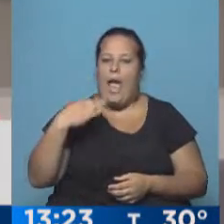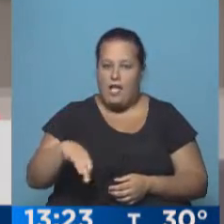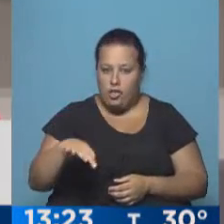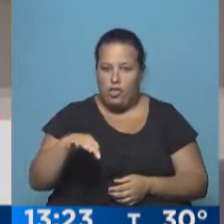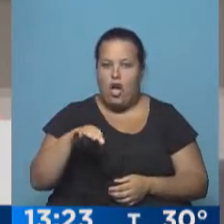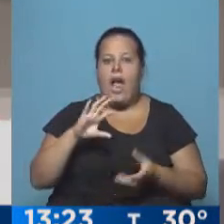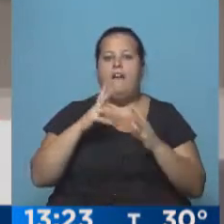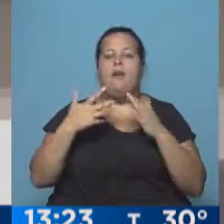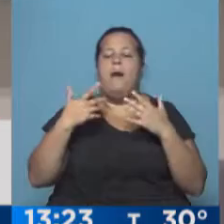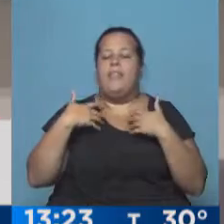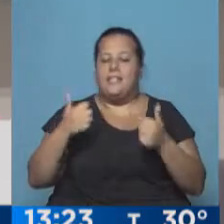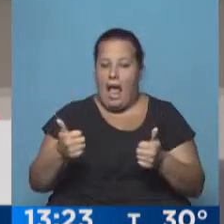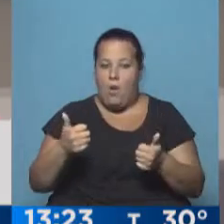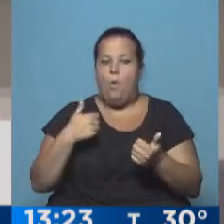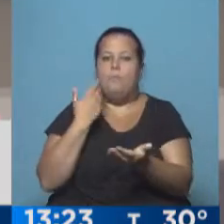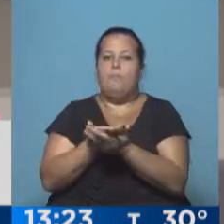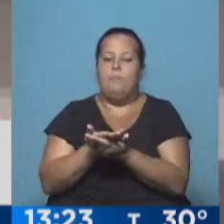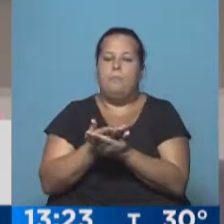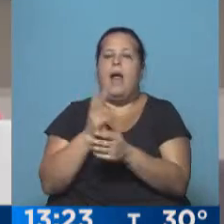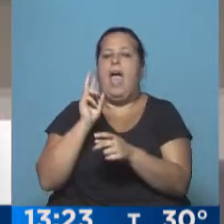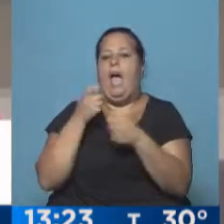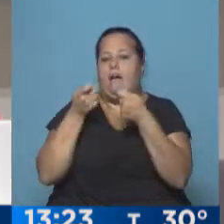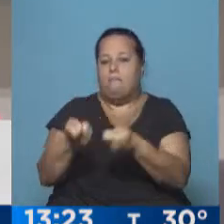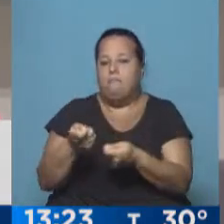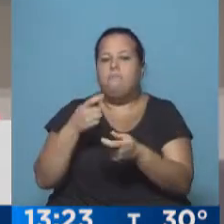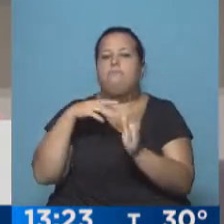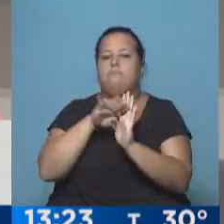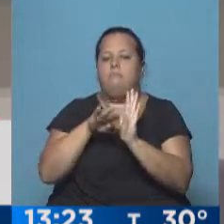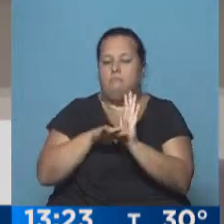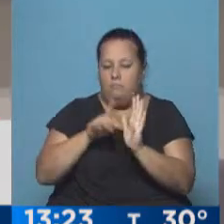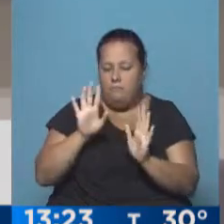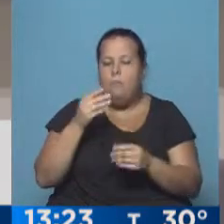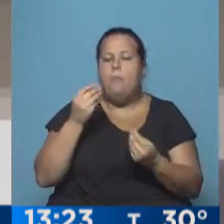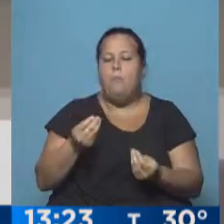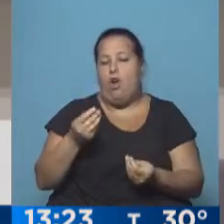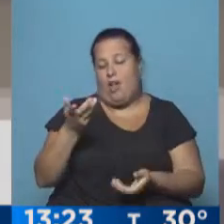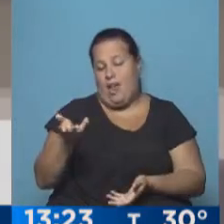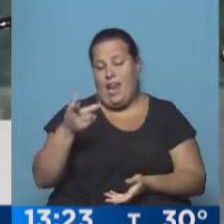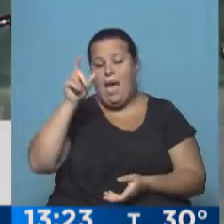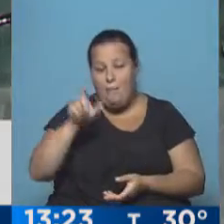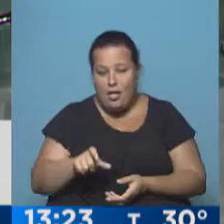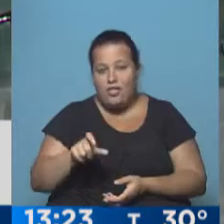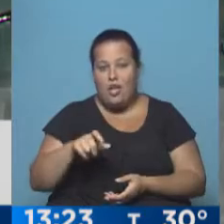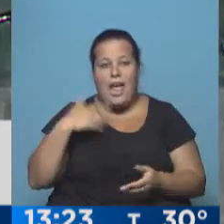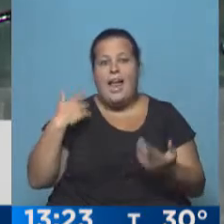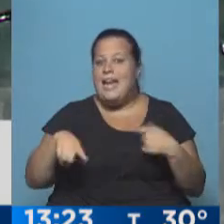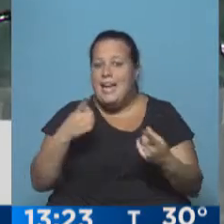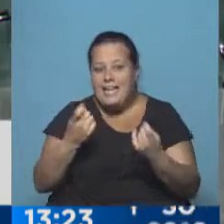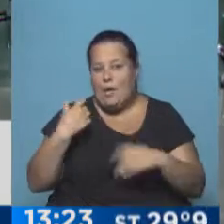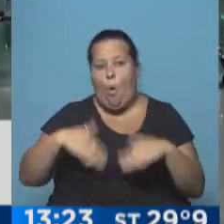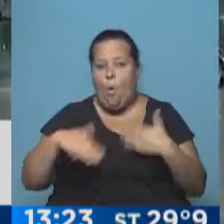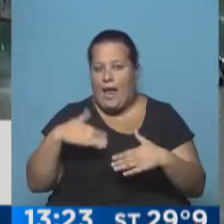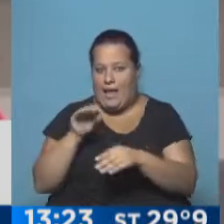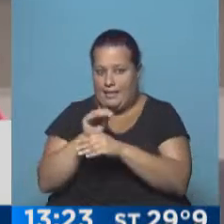los sistemas de salud, es presentar una acción de amparo con medida cautelar, porque evidentemente a la persona le urge contar con esta